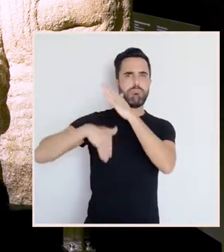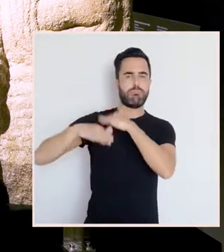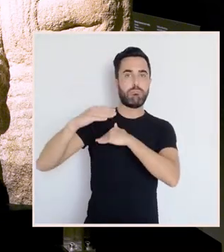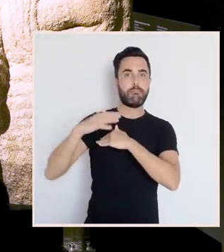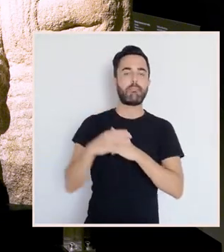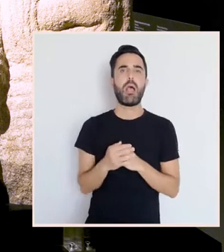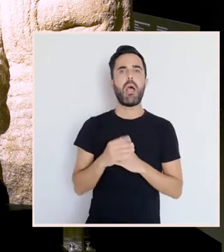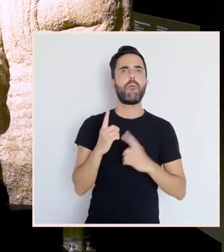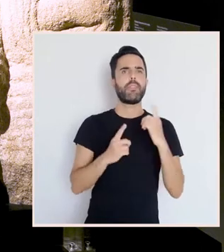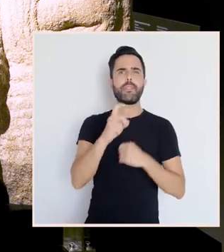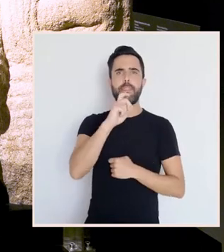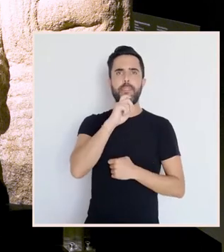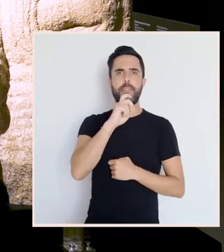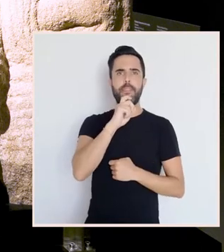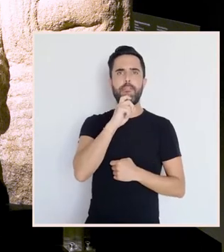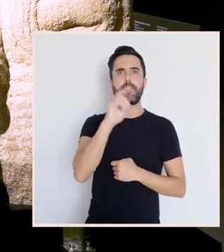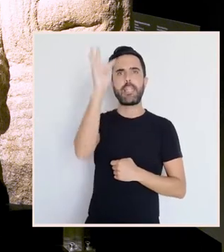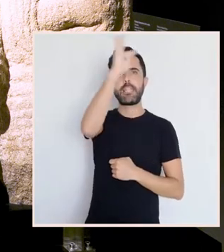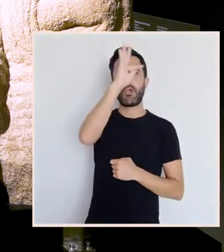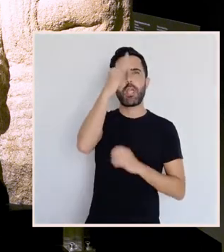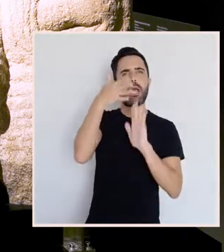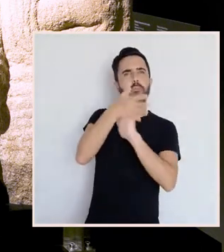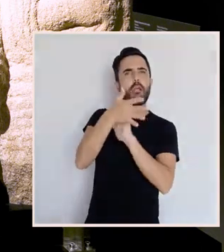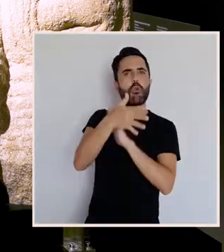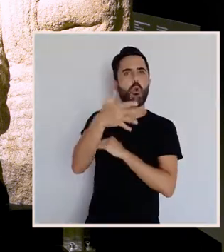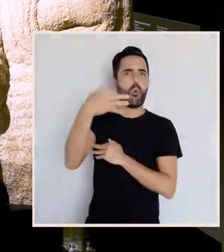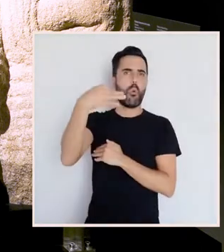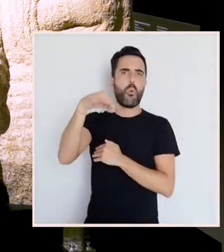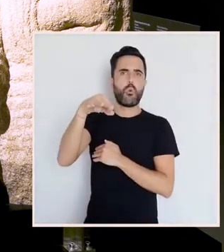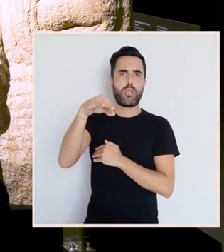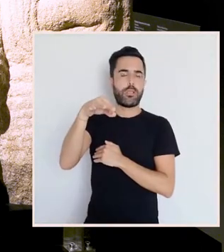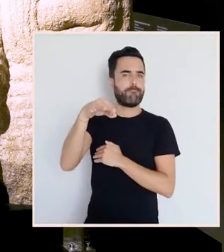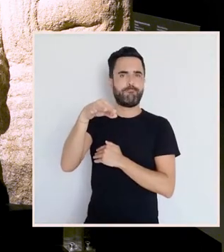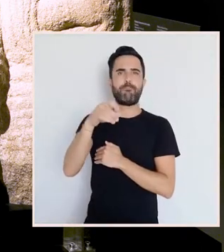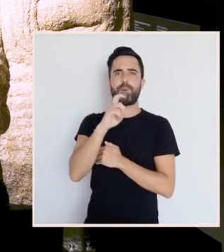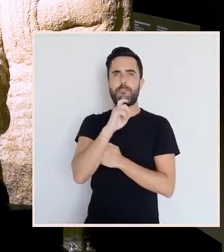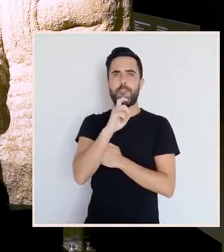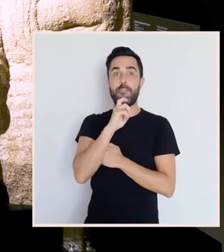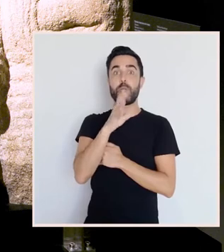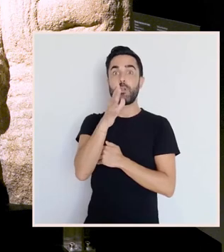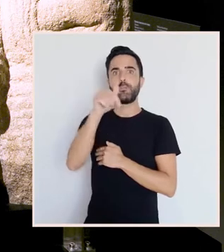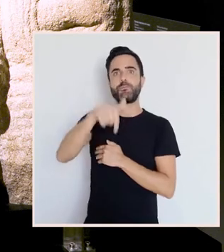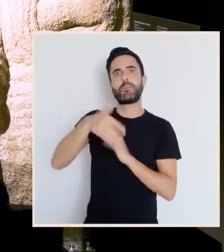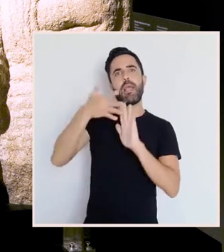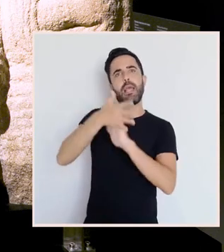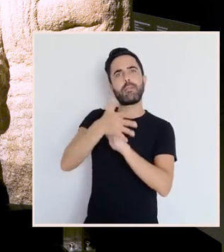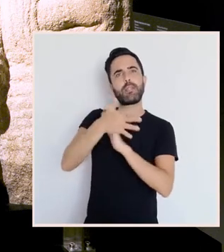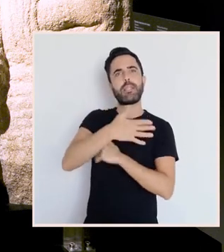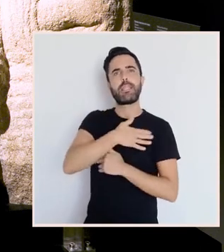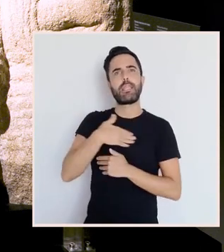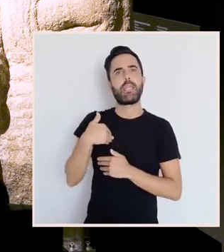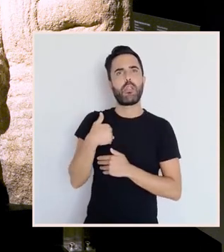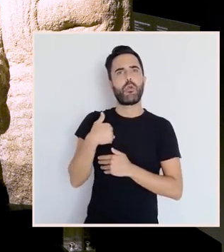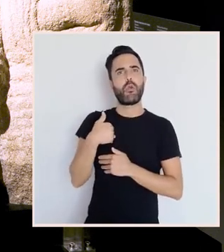complicado que exista solamente unha teoría ou unha explicación. Por iso, hoxe, quero falarvos das diferentes interpretacións que se